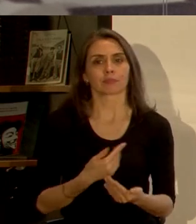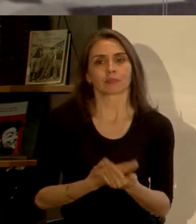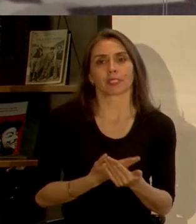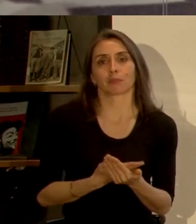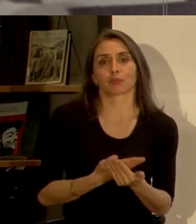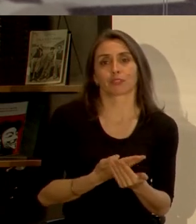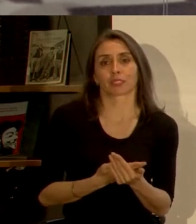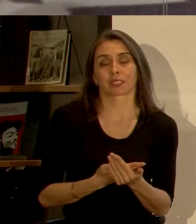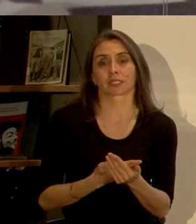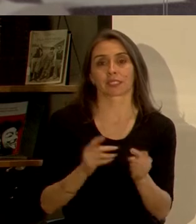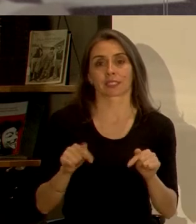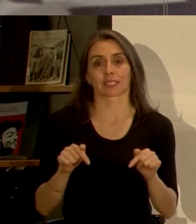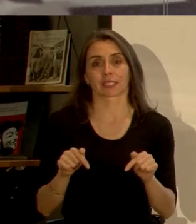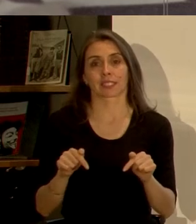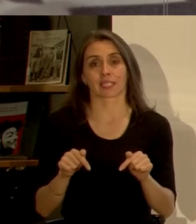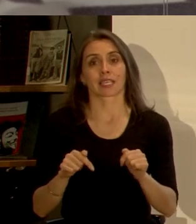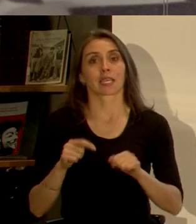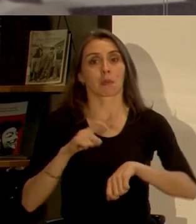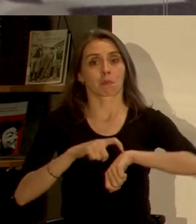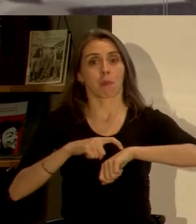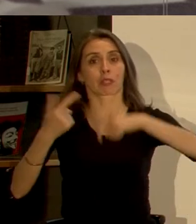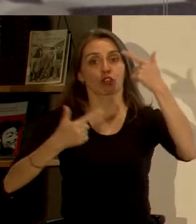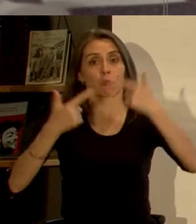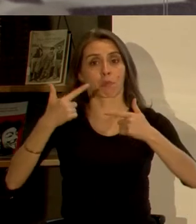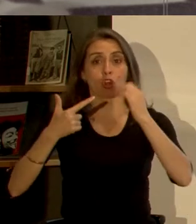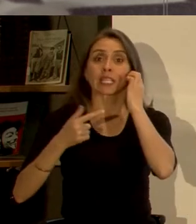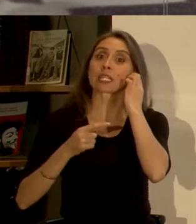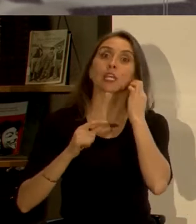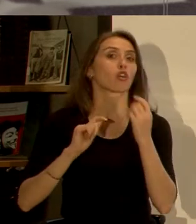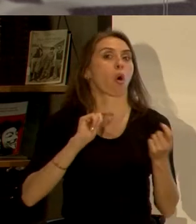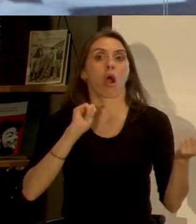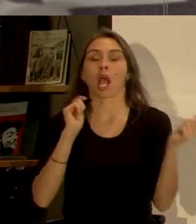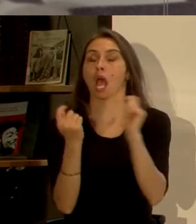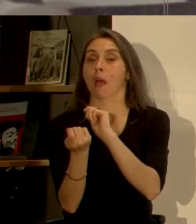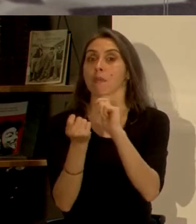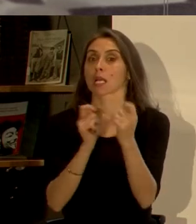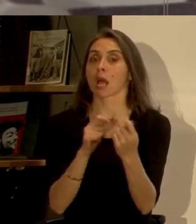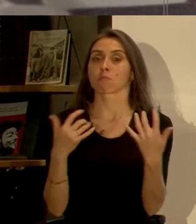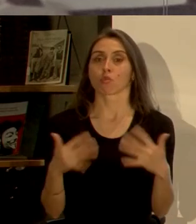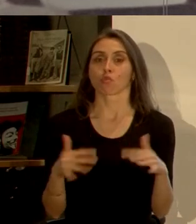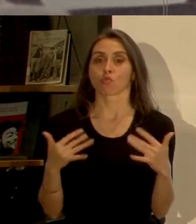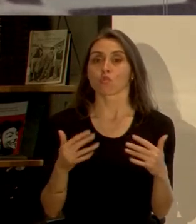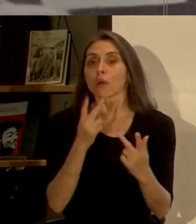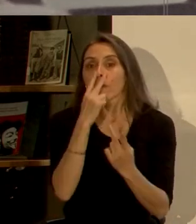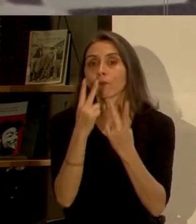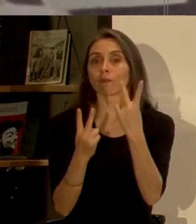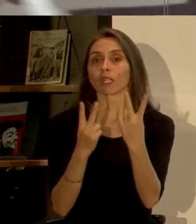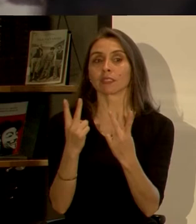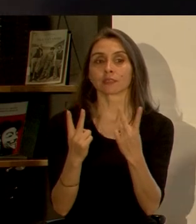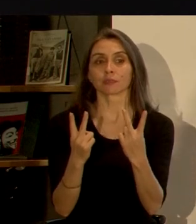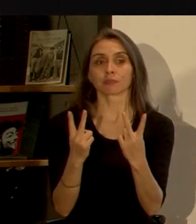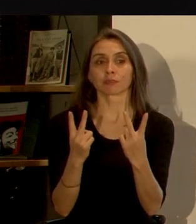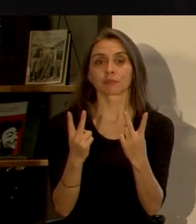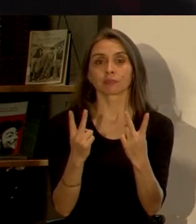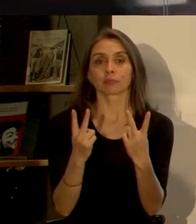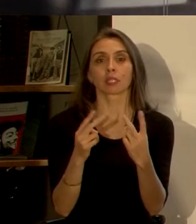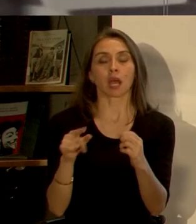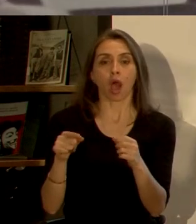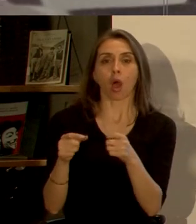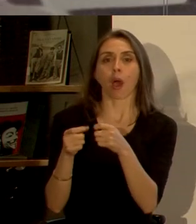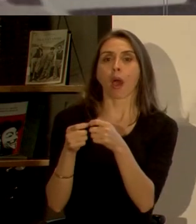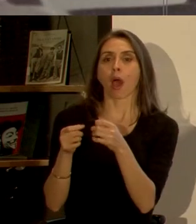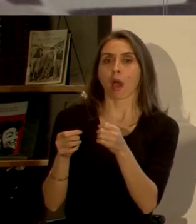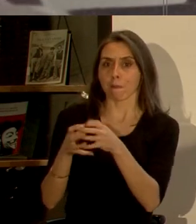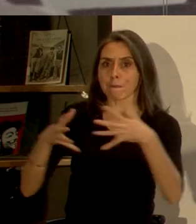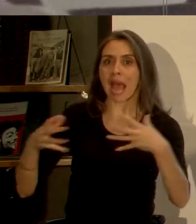escapar, estamos en un escenario político bastante volátil, donde vemos el auge de ciertos